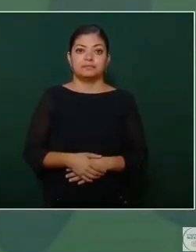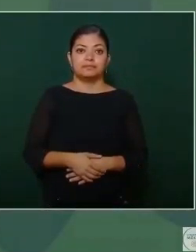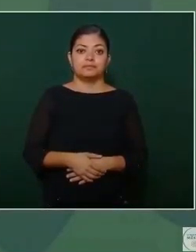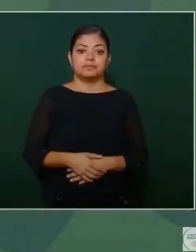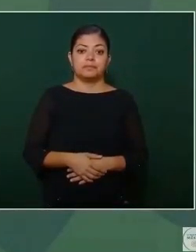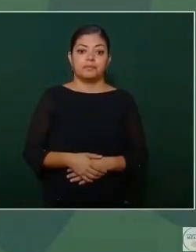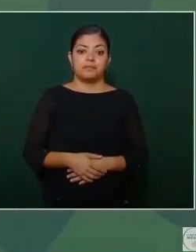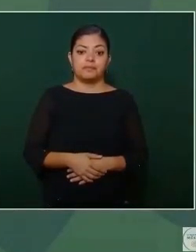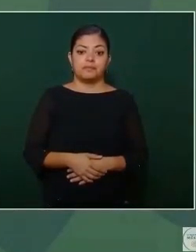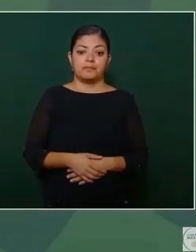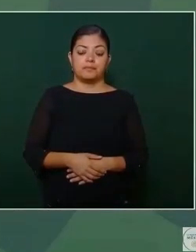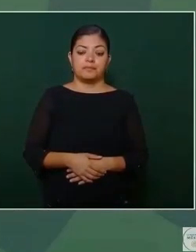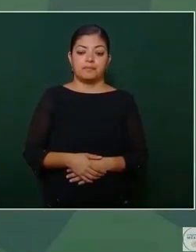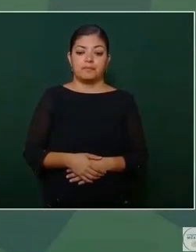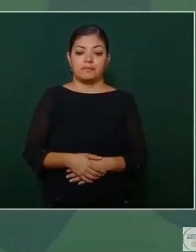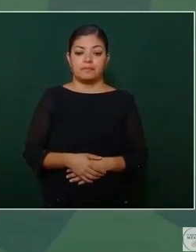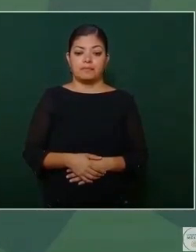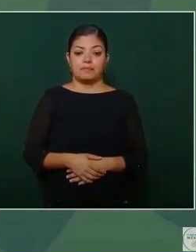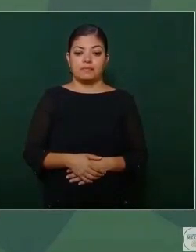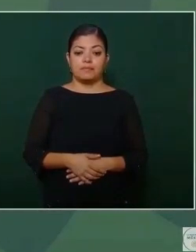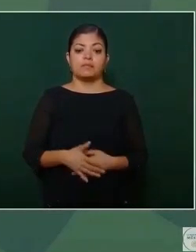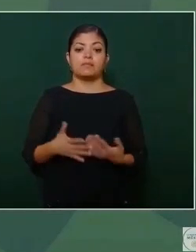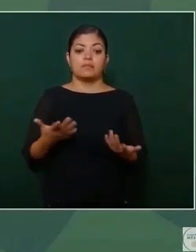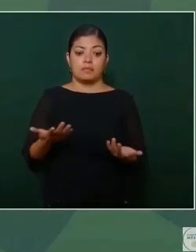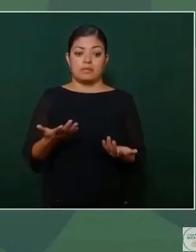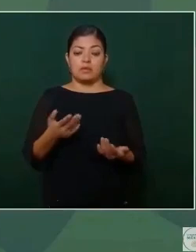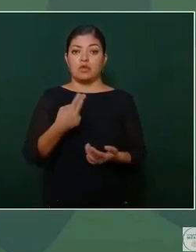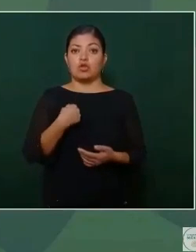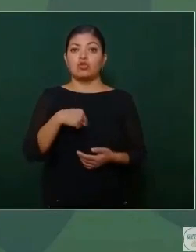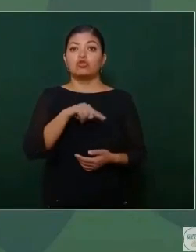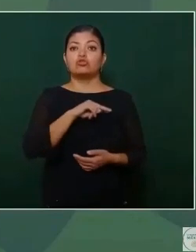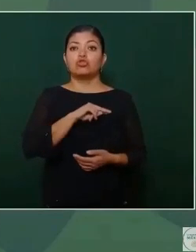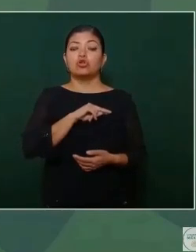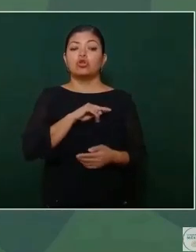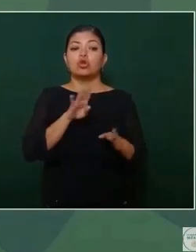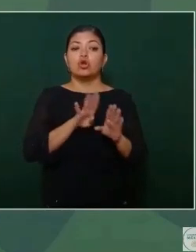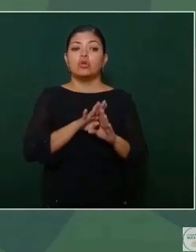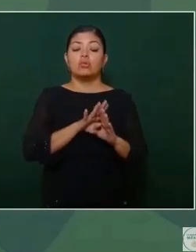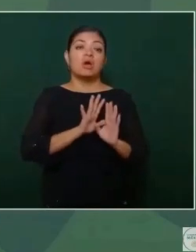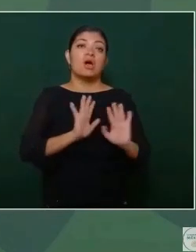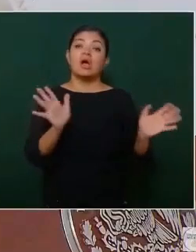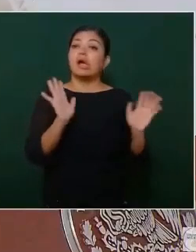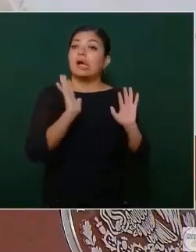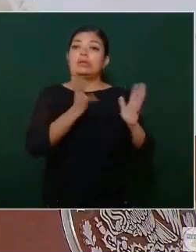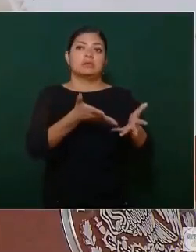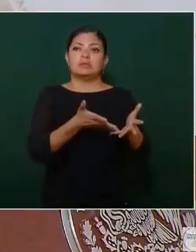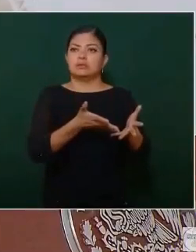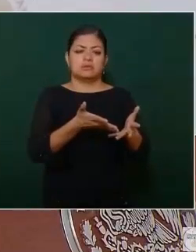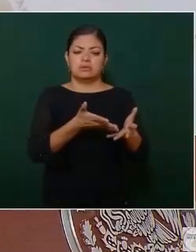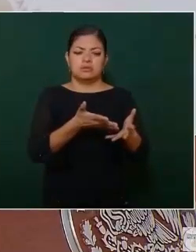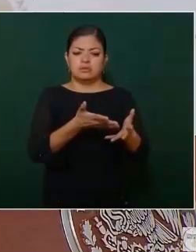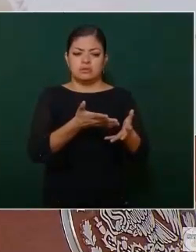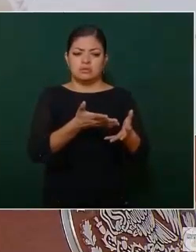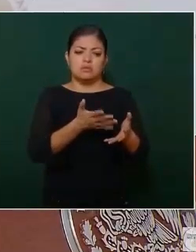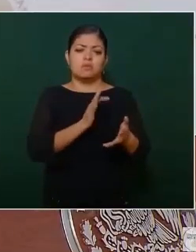se puede llegar a un